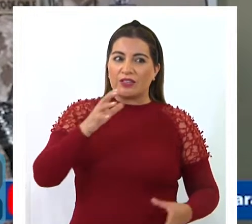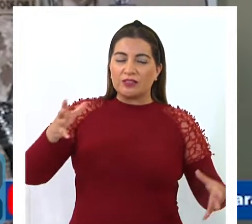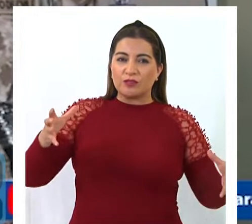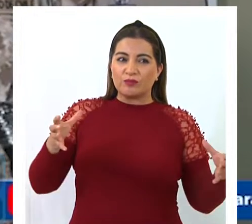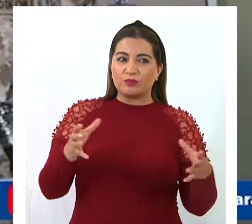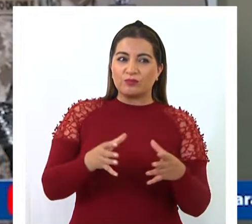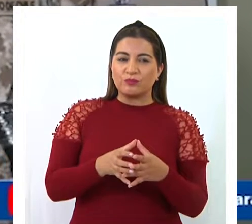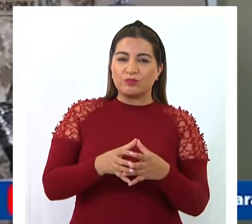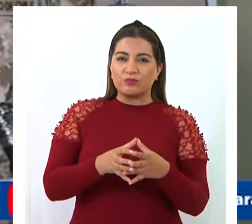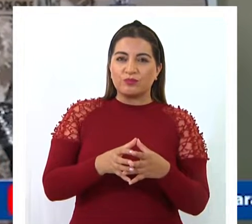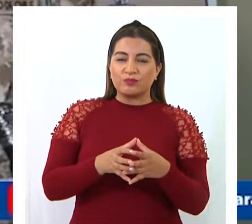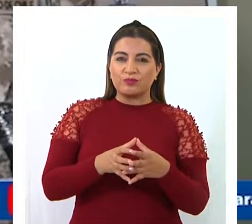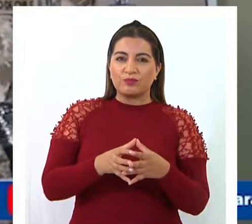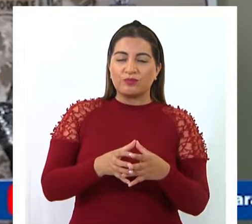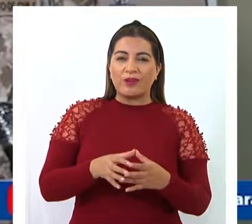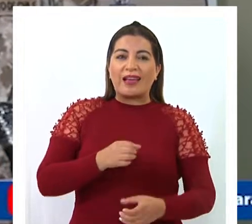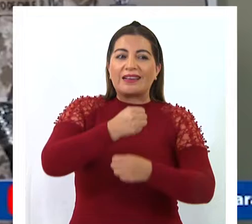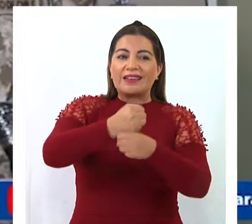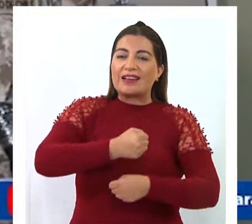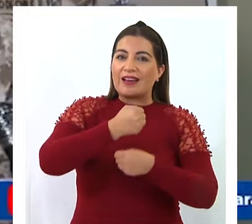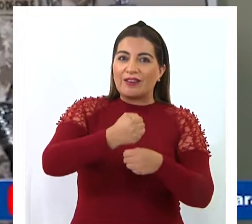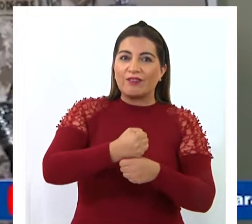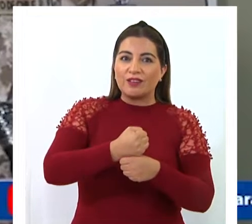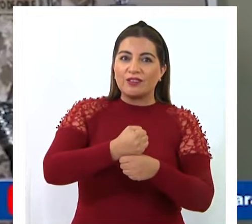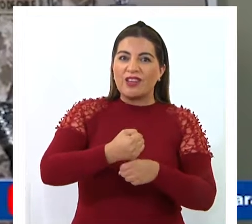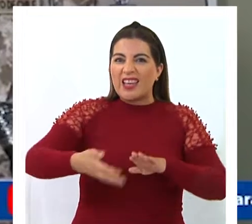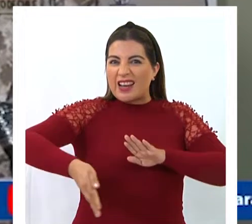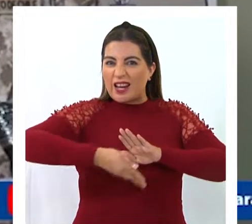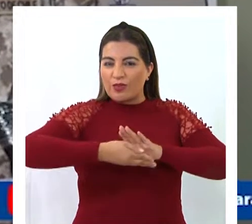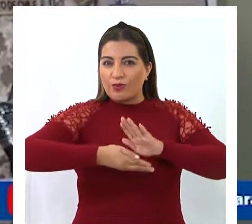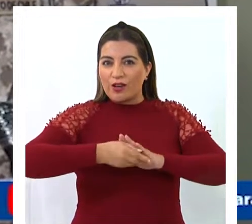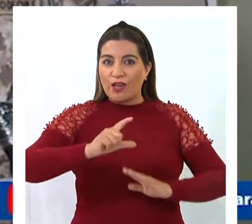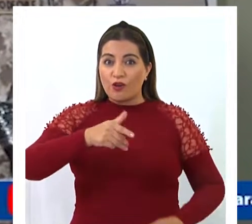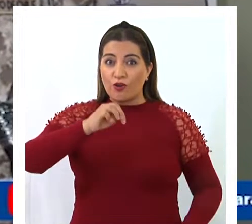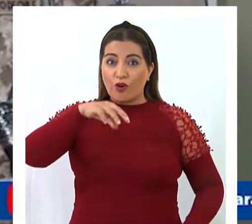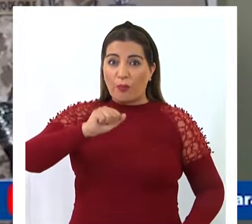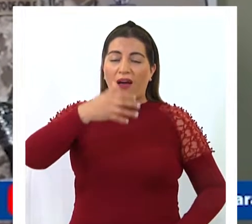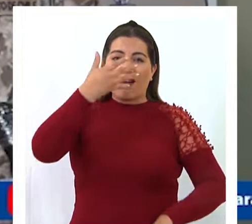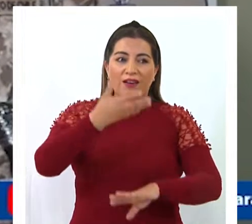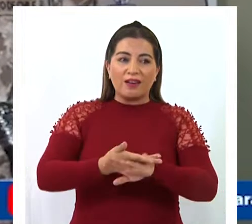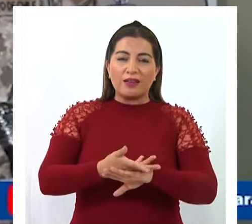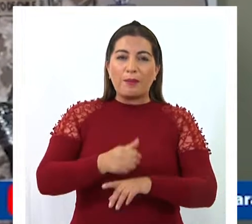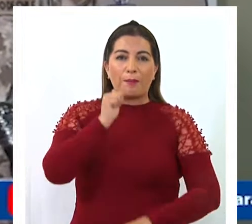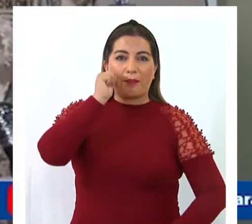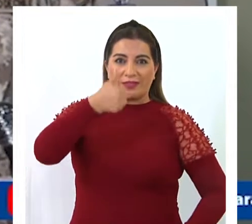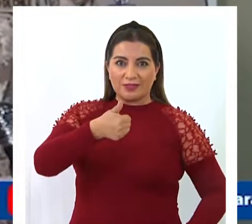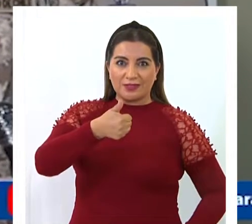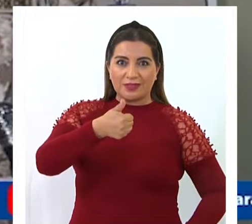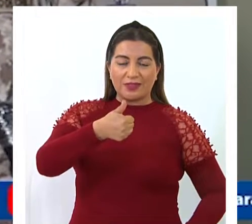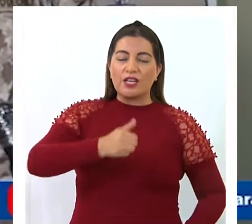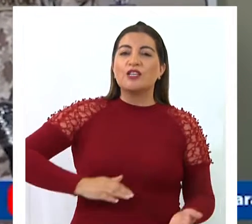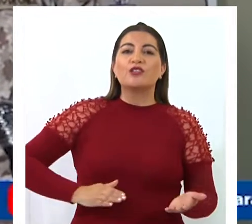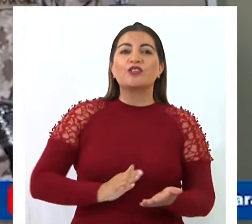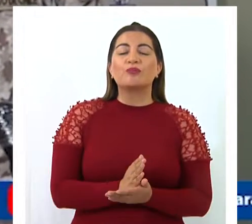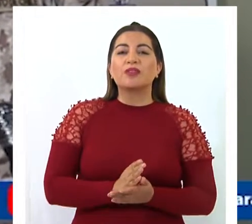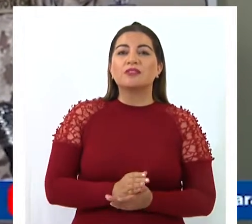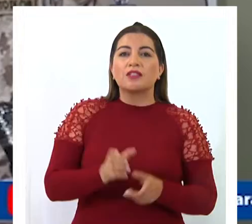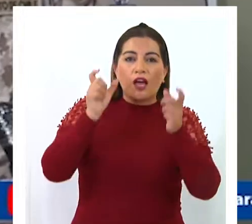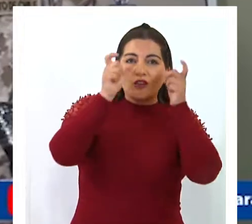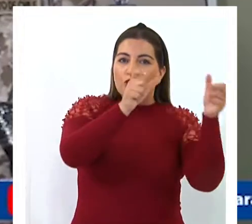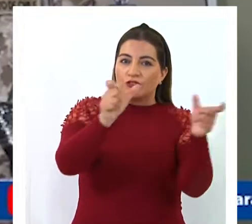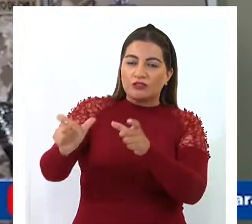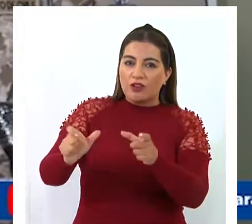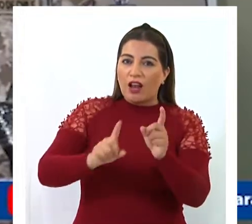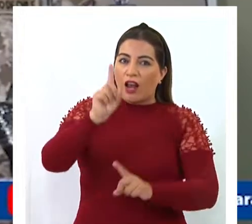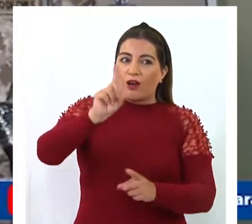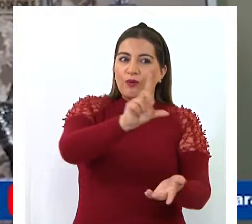para los caballos, precisamente que son herraduras de goma, las cuales ya están disponibles, por lo tanto mañana ya iniciamos patrullaje montado en algunos